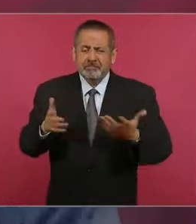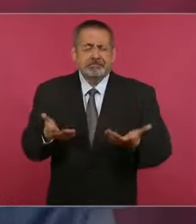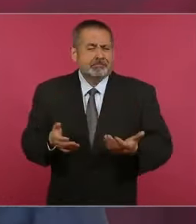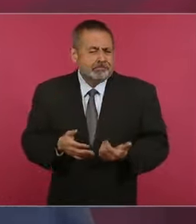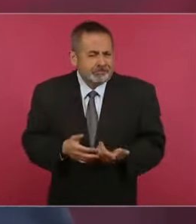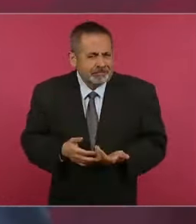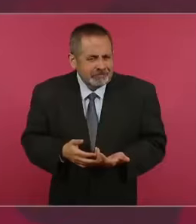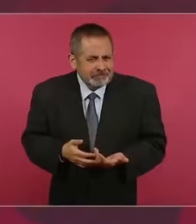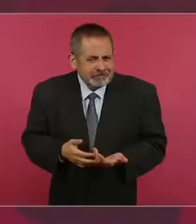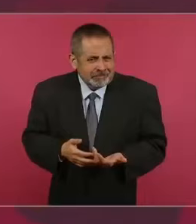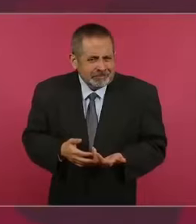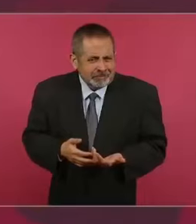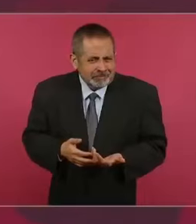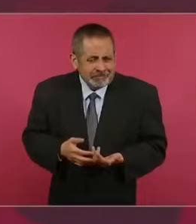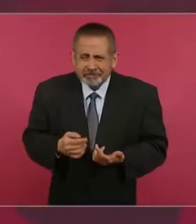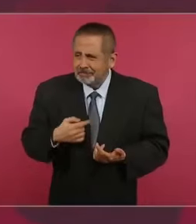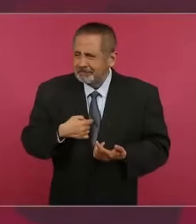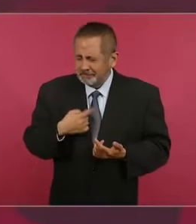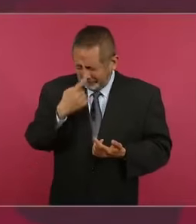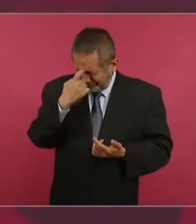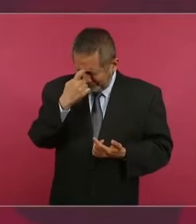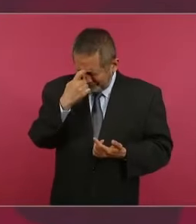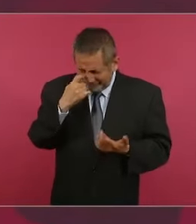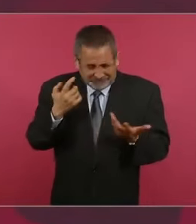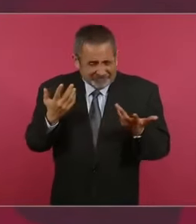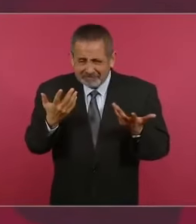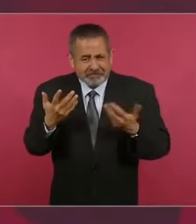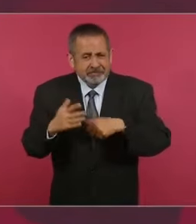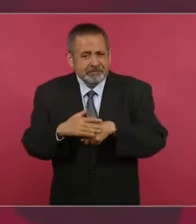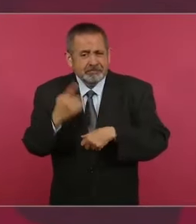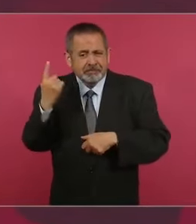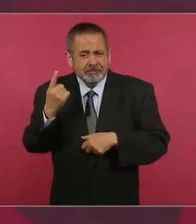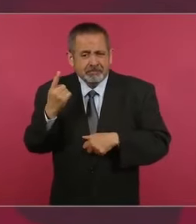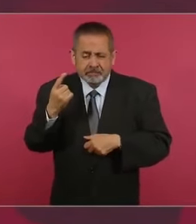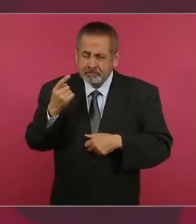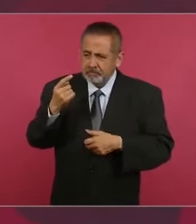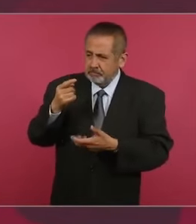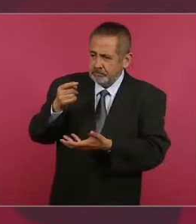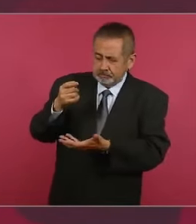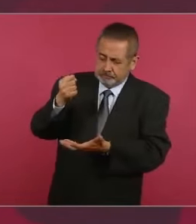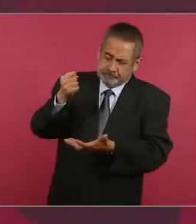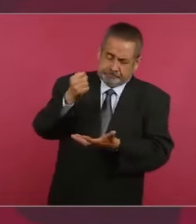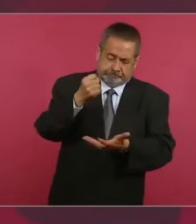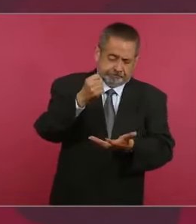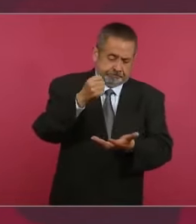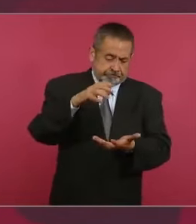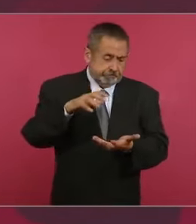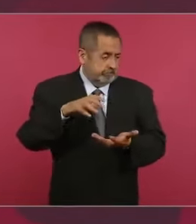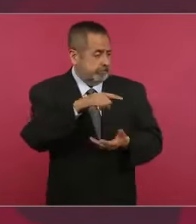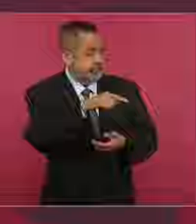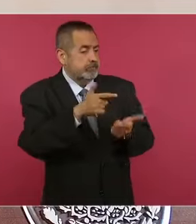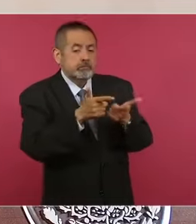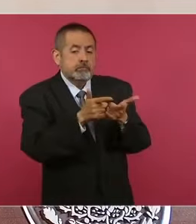¿por qué tiene que haber un grupo